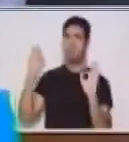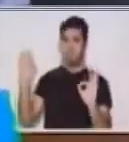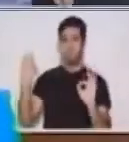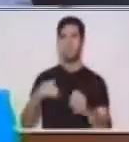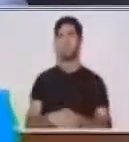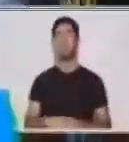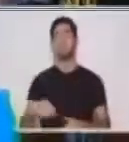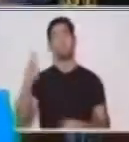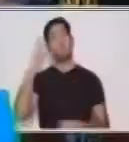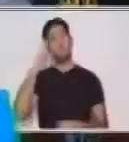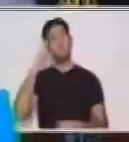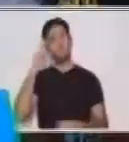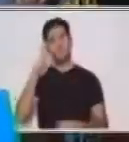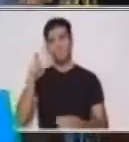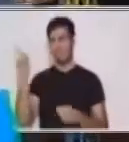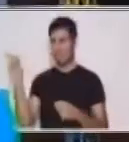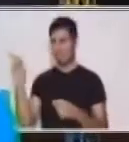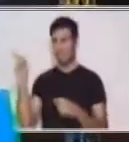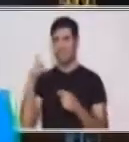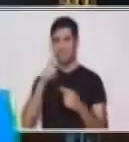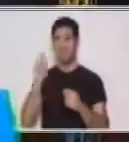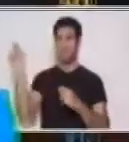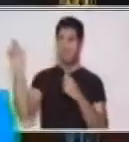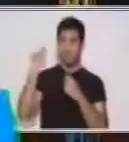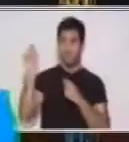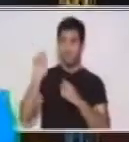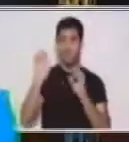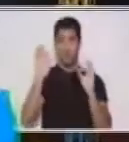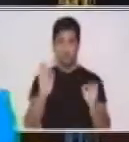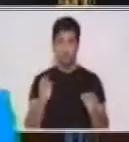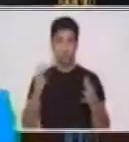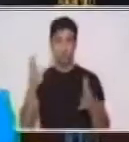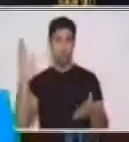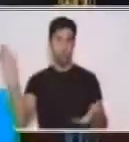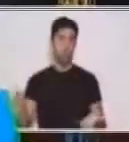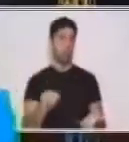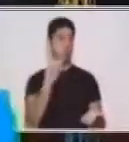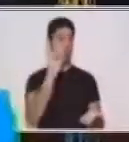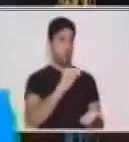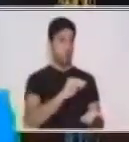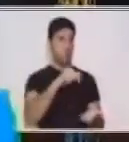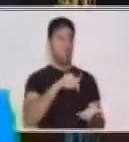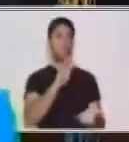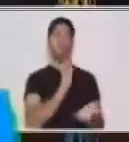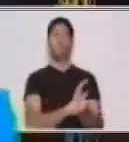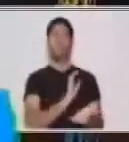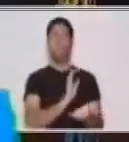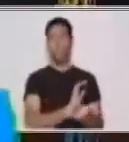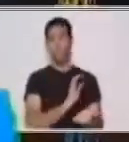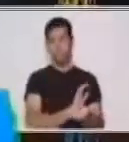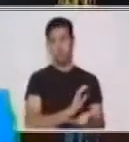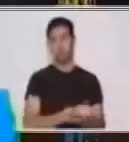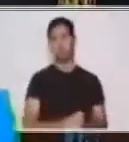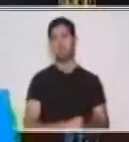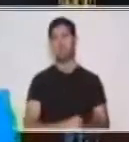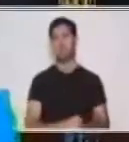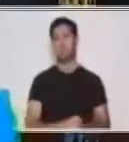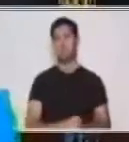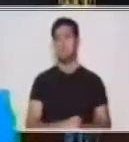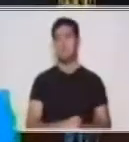Ten presente siempre guardar tus trabajos y ejercicios en el portafolio de Aprendo en Casa.